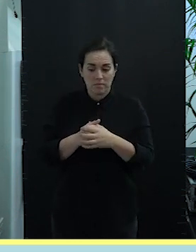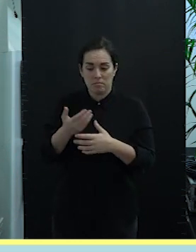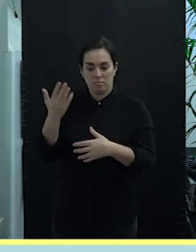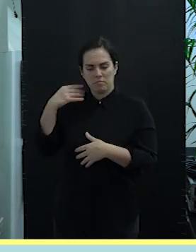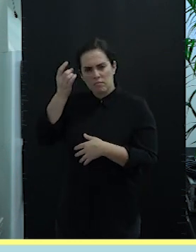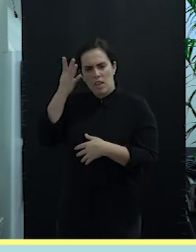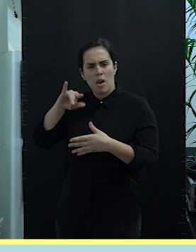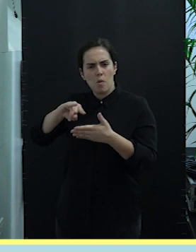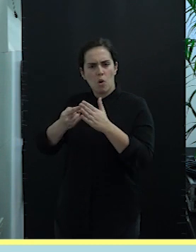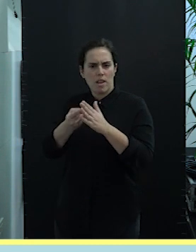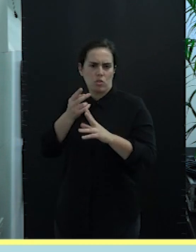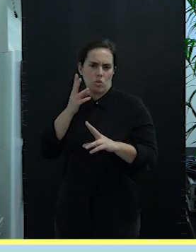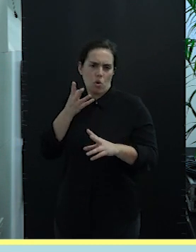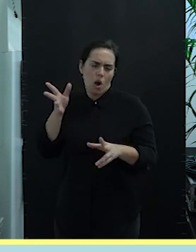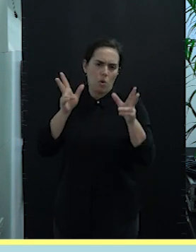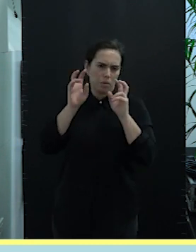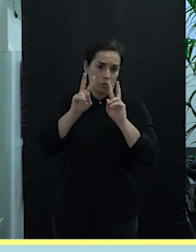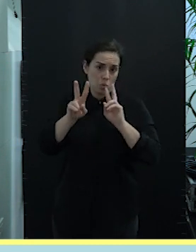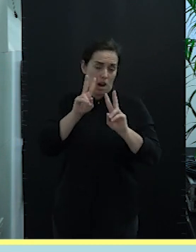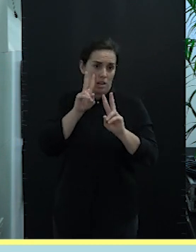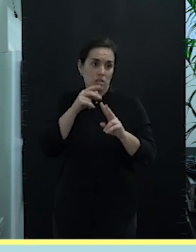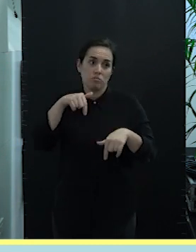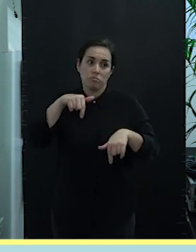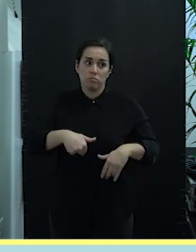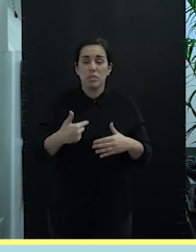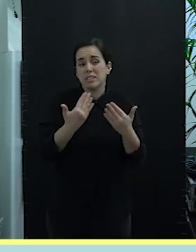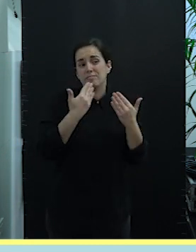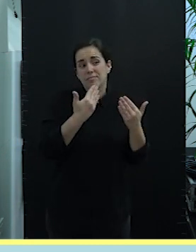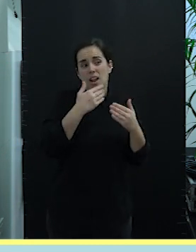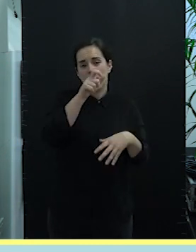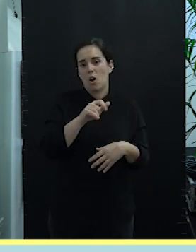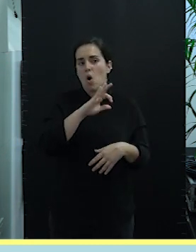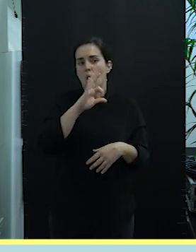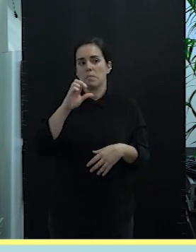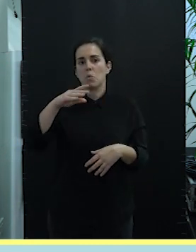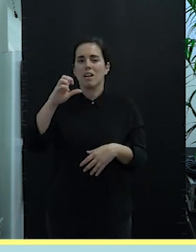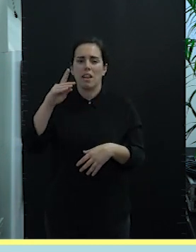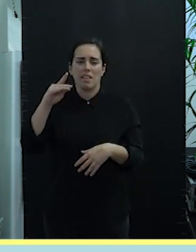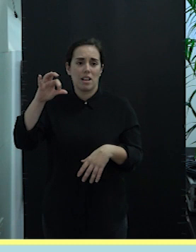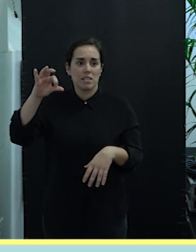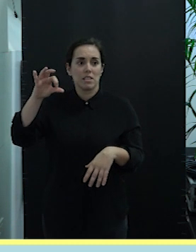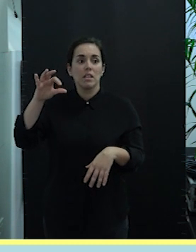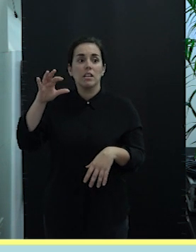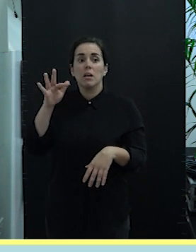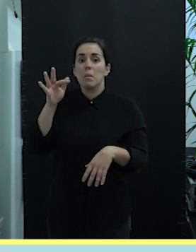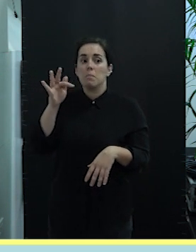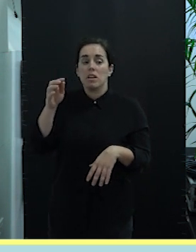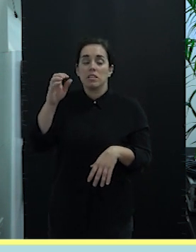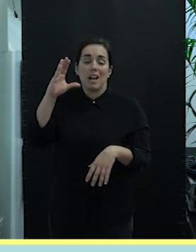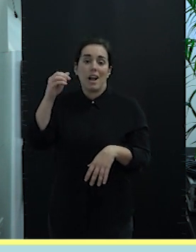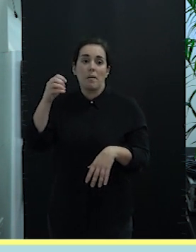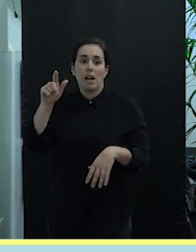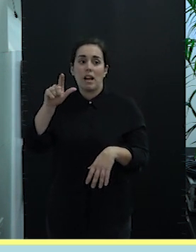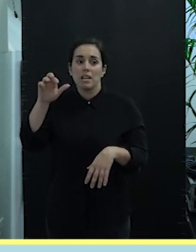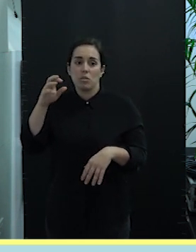en el que agradezco hoy personalmente a José Manuel Cárdenas Martín y a Antero Caballero, que están por ahí